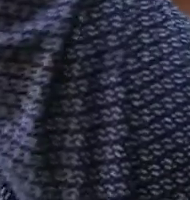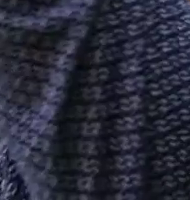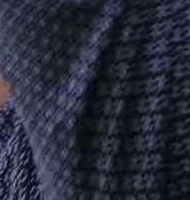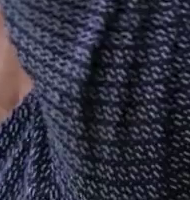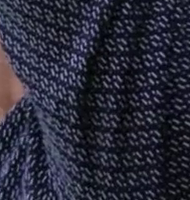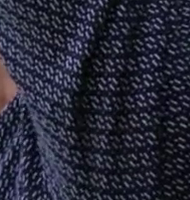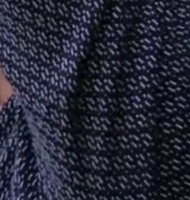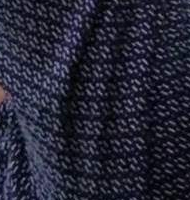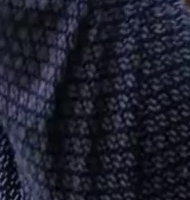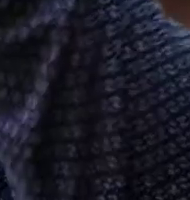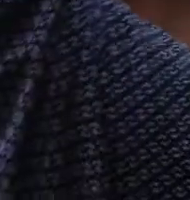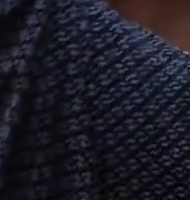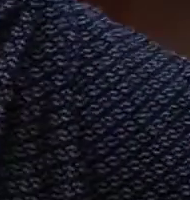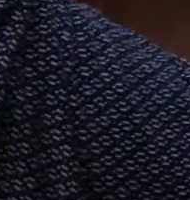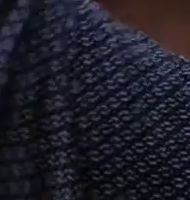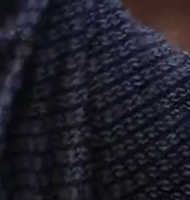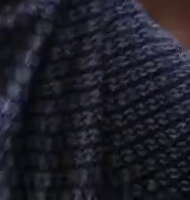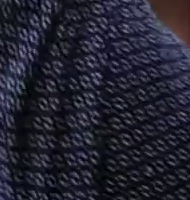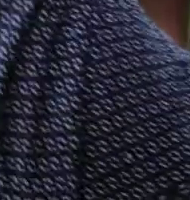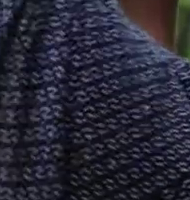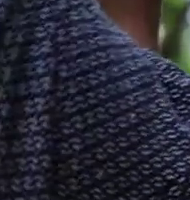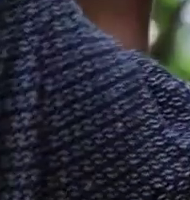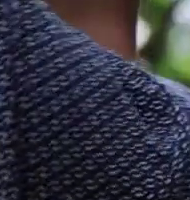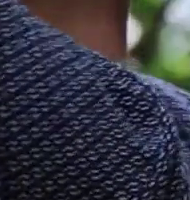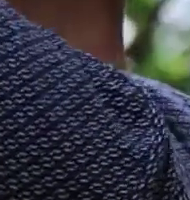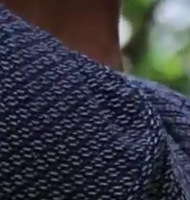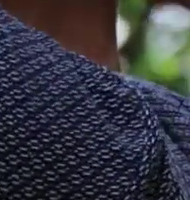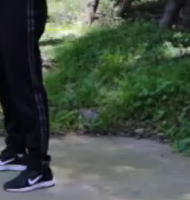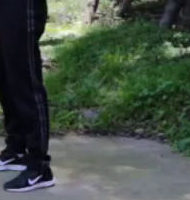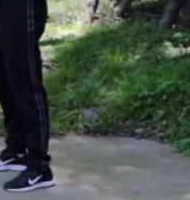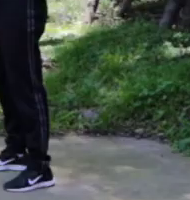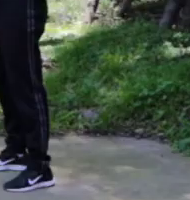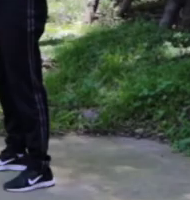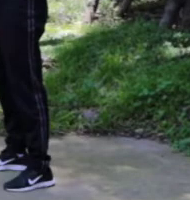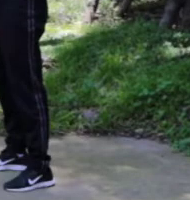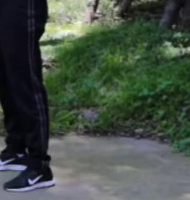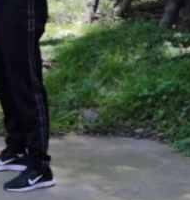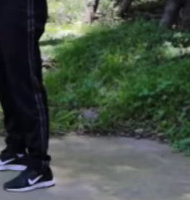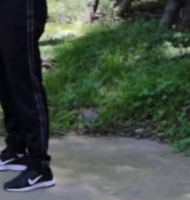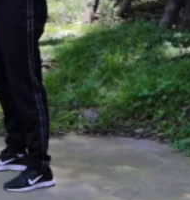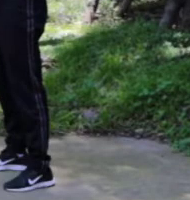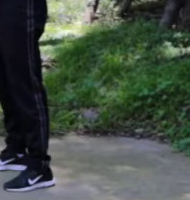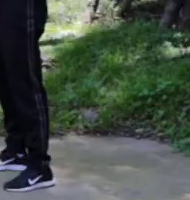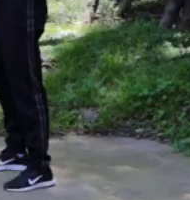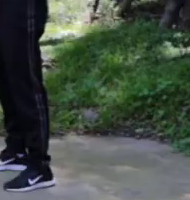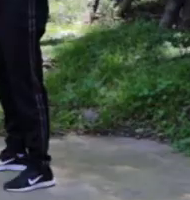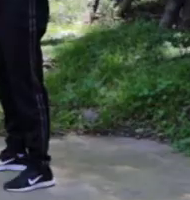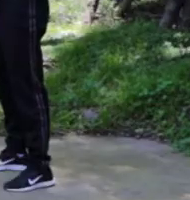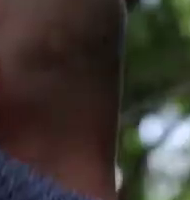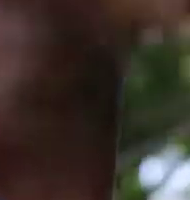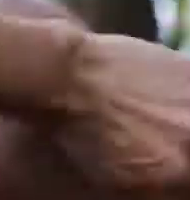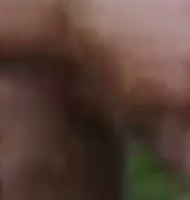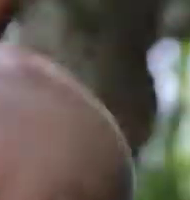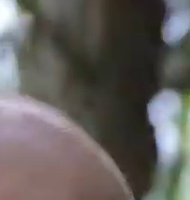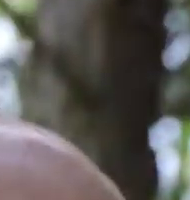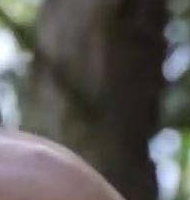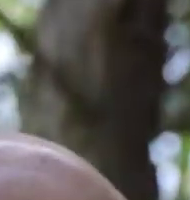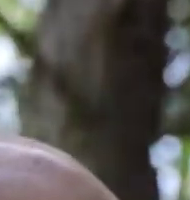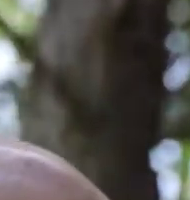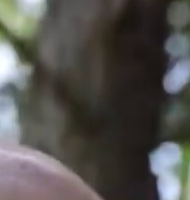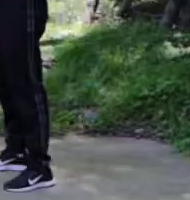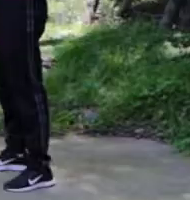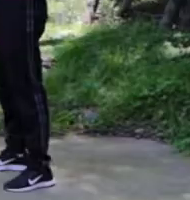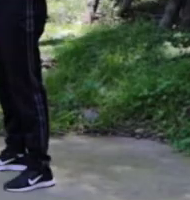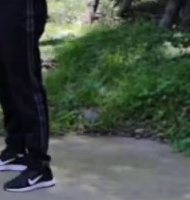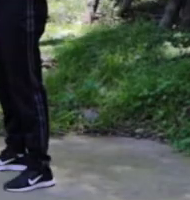quiéramos alcanzar el cielo. Venga, uno, eso, perfecto. Con fuerza, que se vea. Bien, Jair, muy